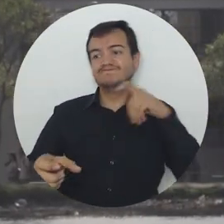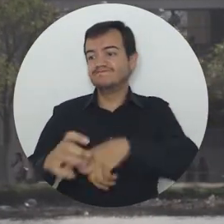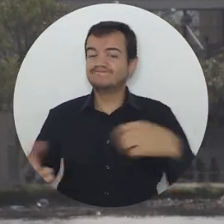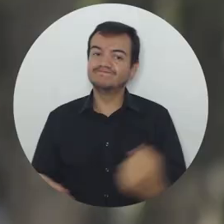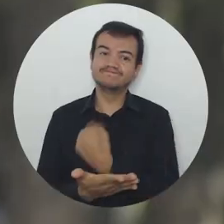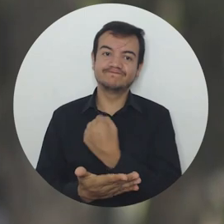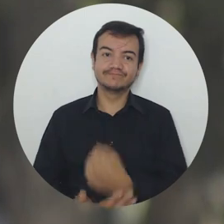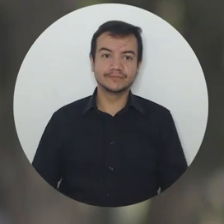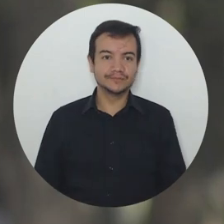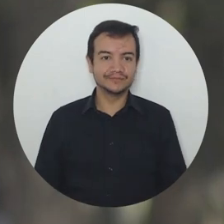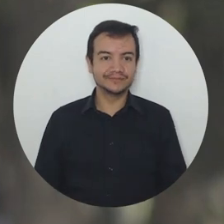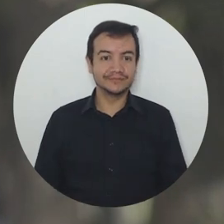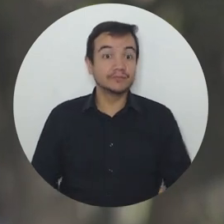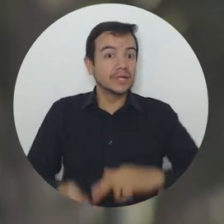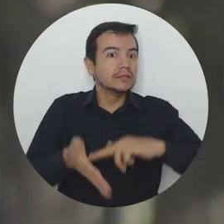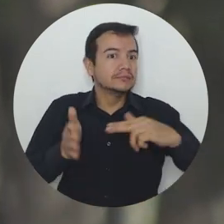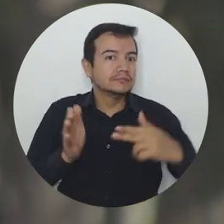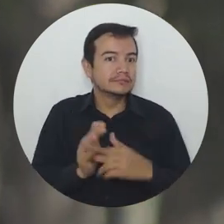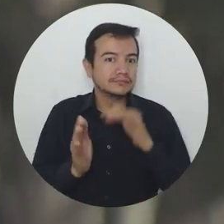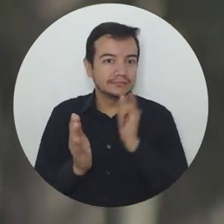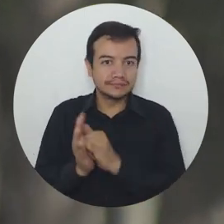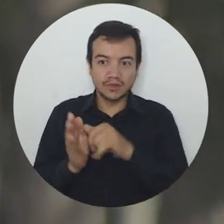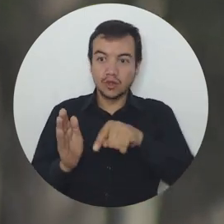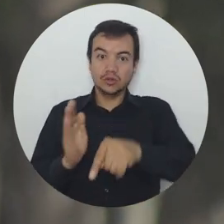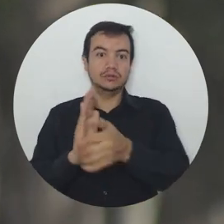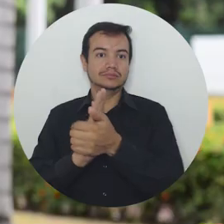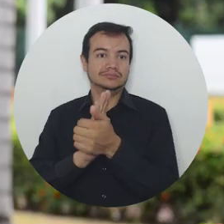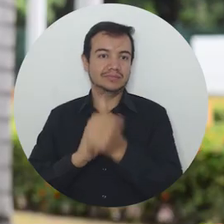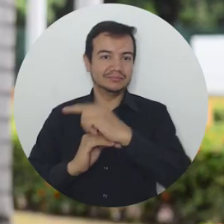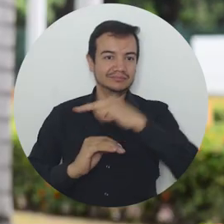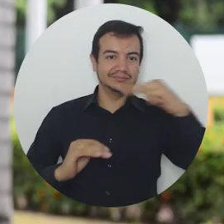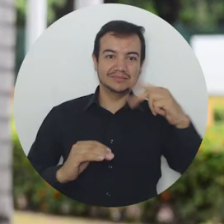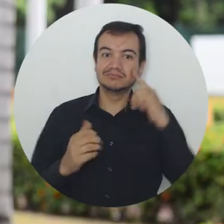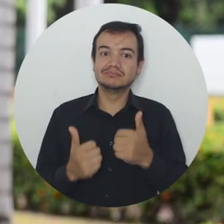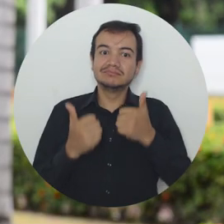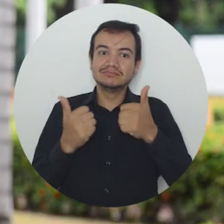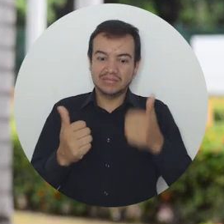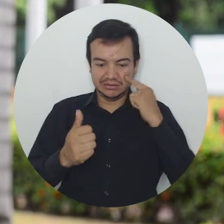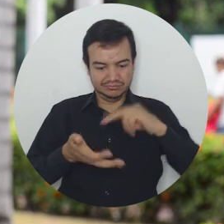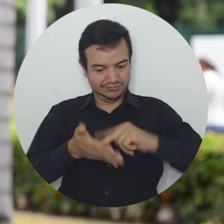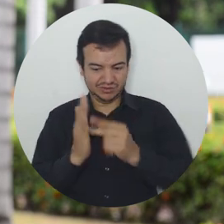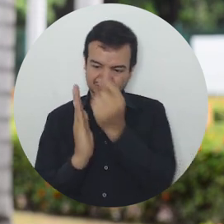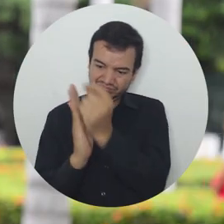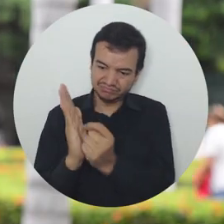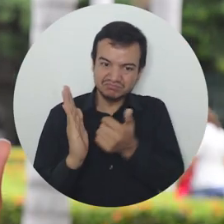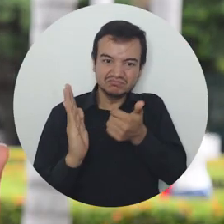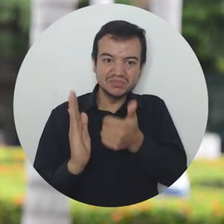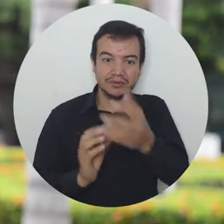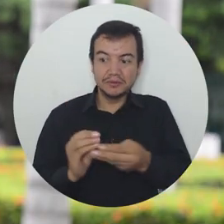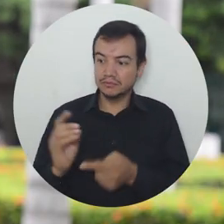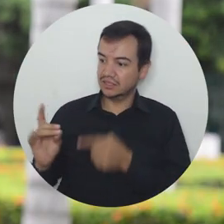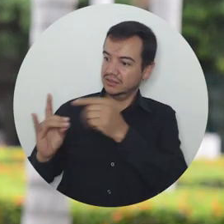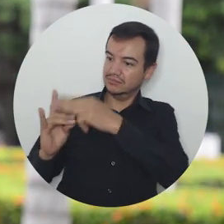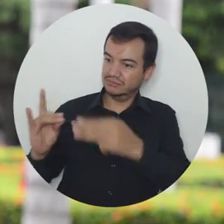condiciones económicas lo impedían. Eso demuestra la pertinencia del programa, eso demuestra la rigurosidad con que este se ha hecho y eso también